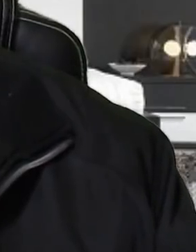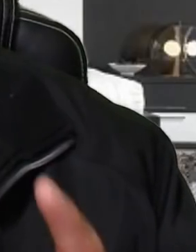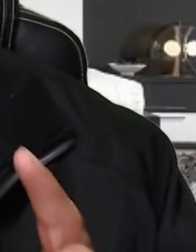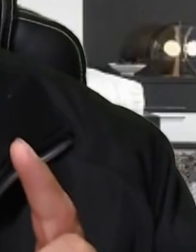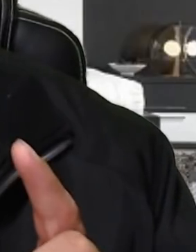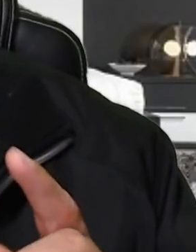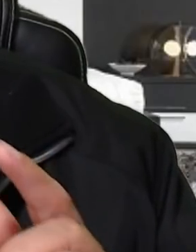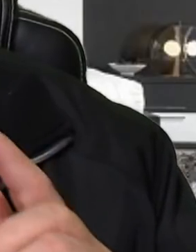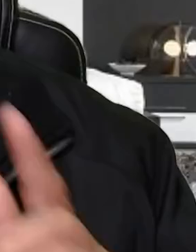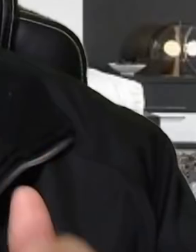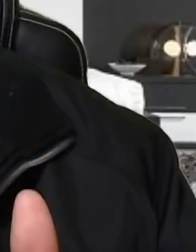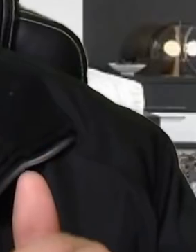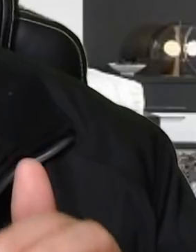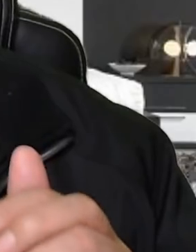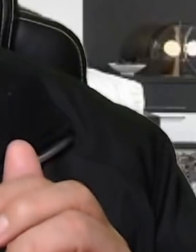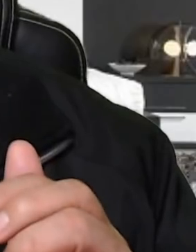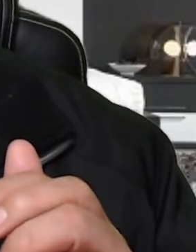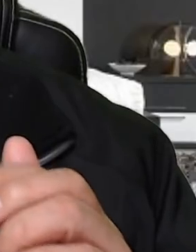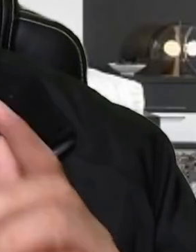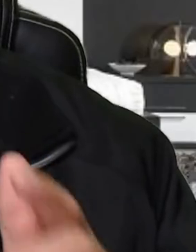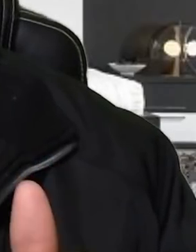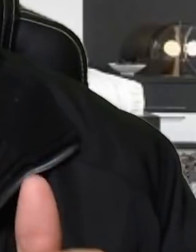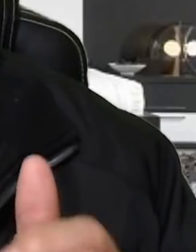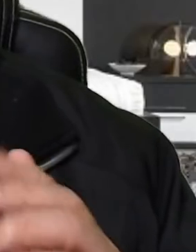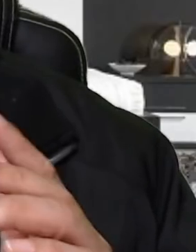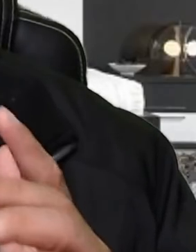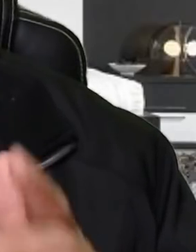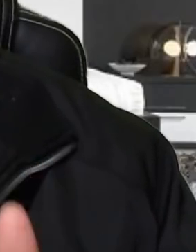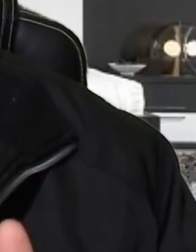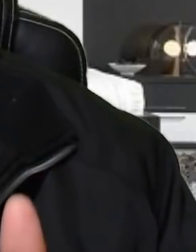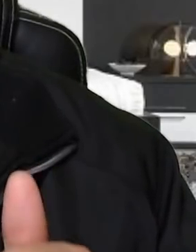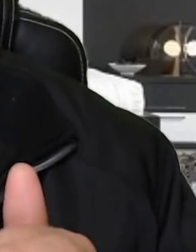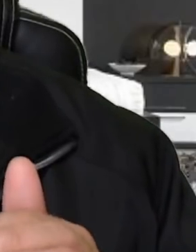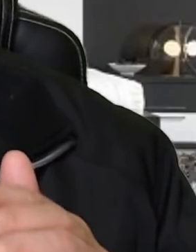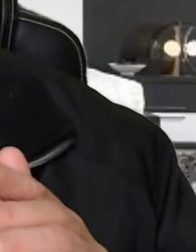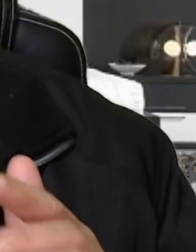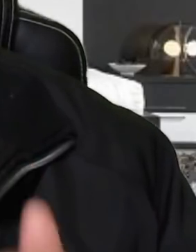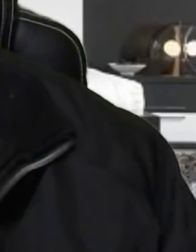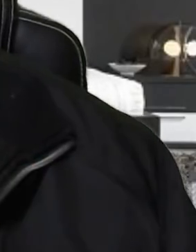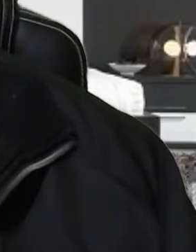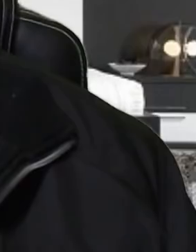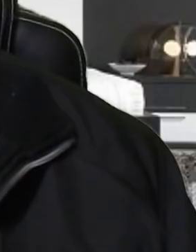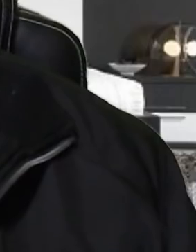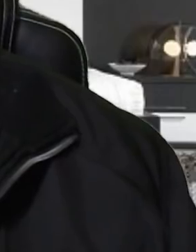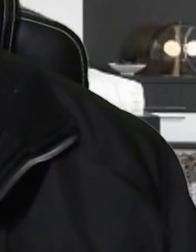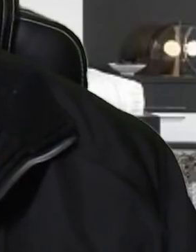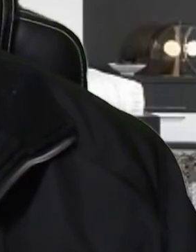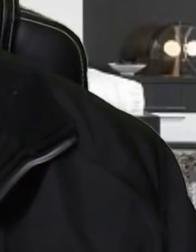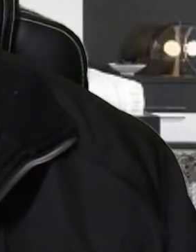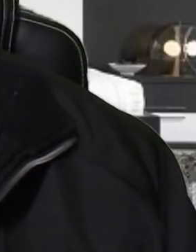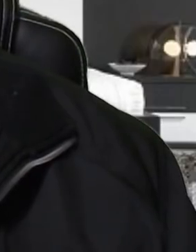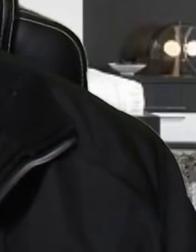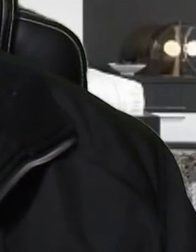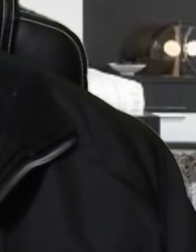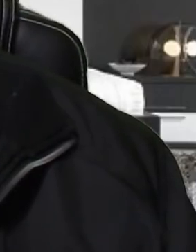venda la vacuna, así le contesta a estos señores de la alianza federalista y a Vicente Fox, vamos a